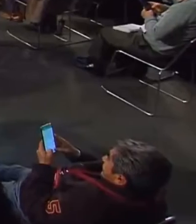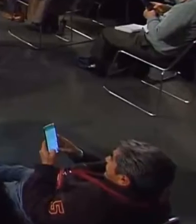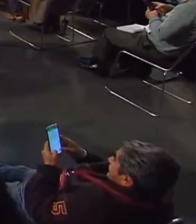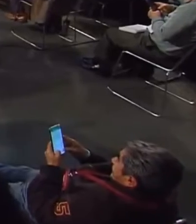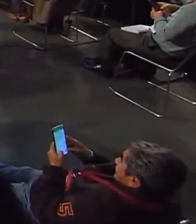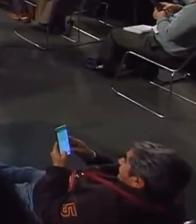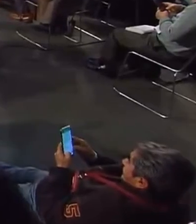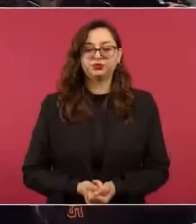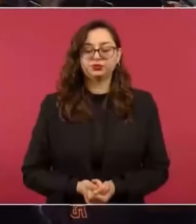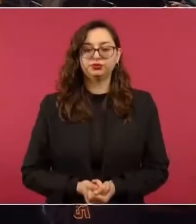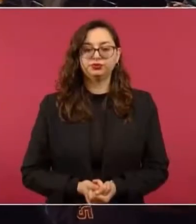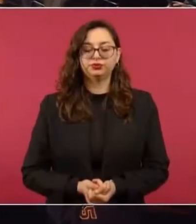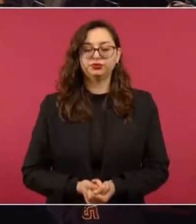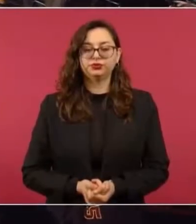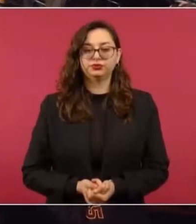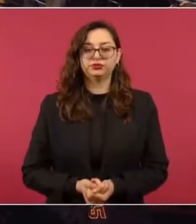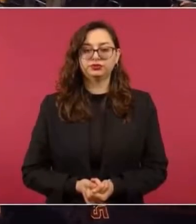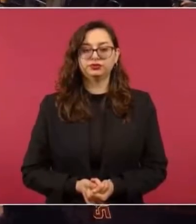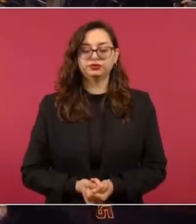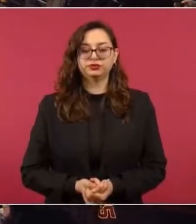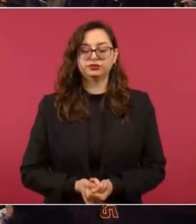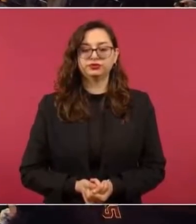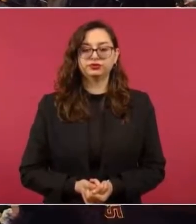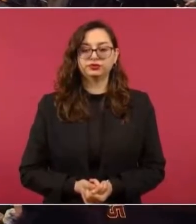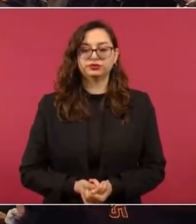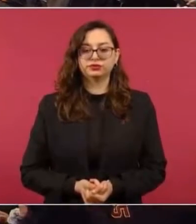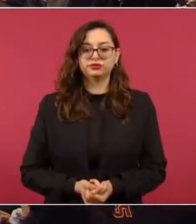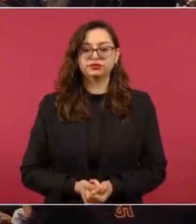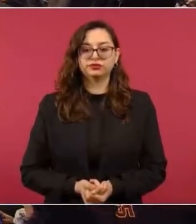386 kilómetros.